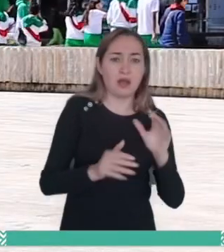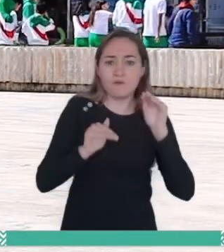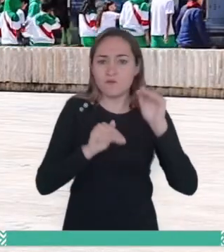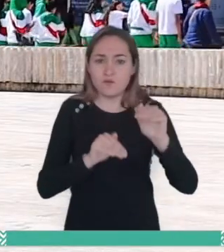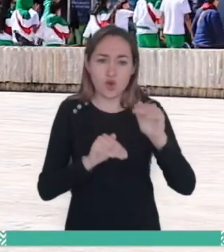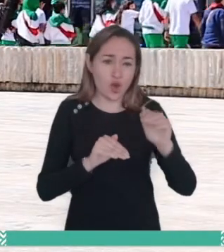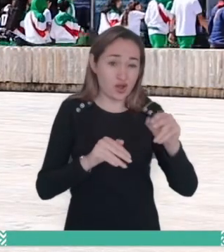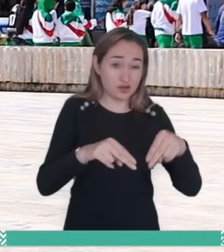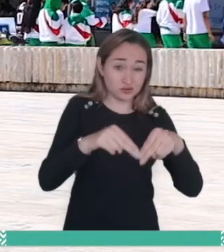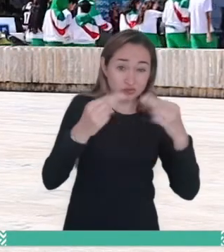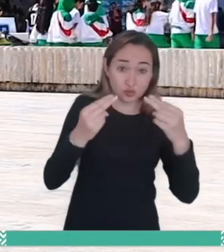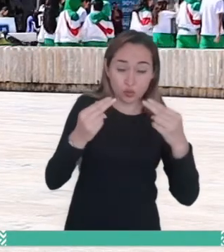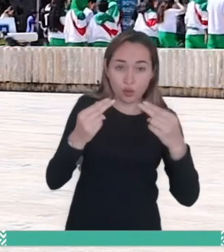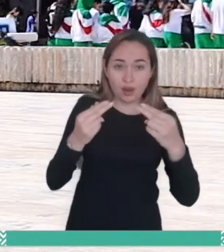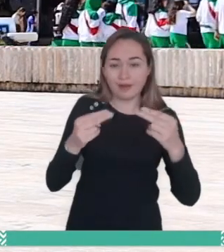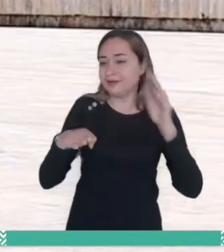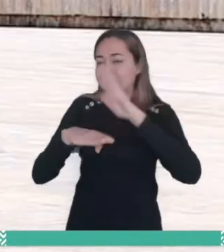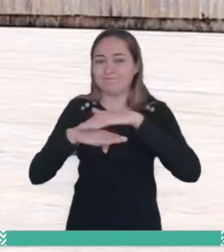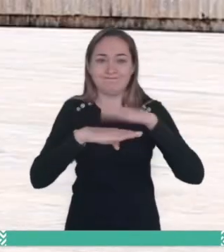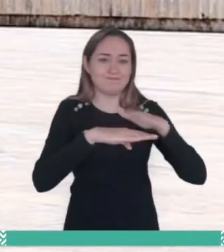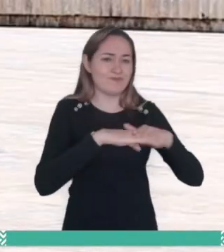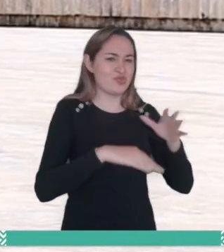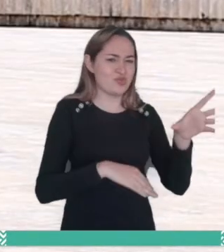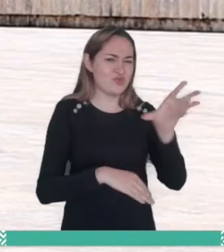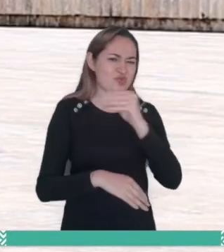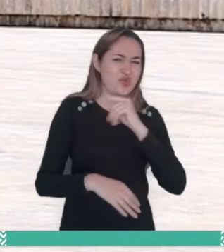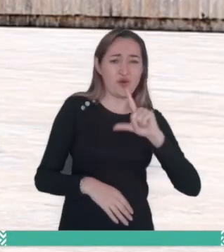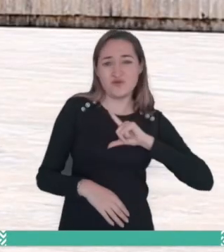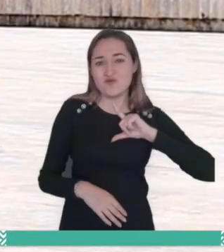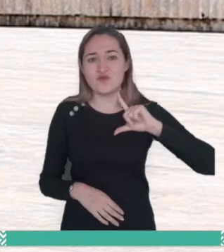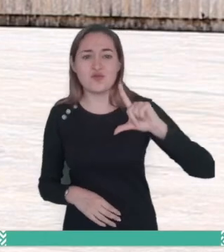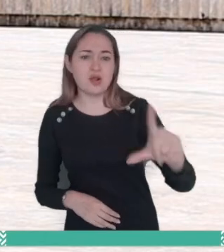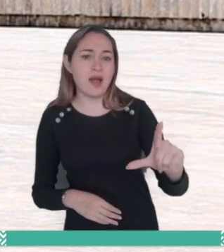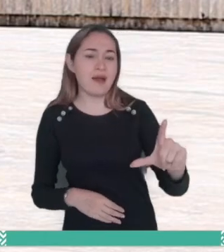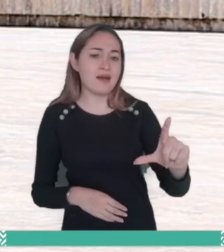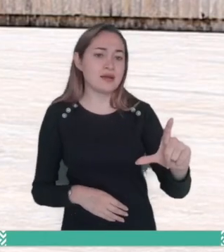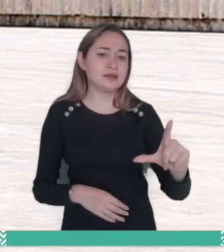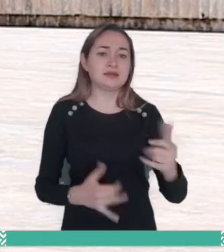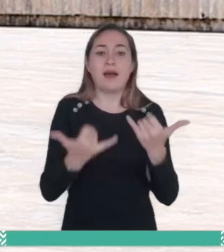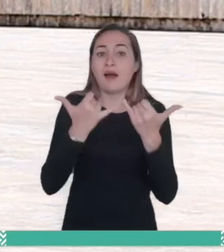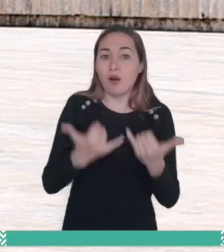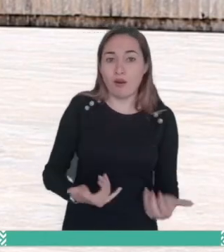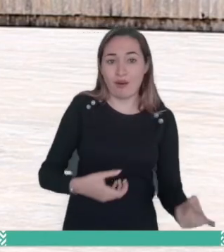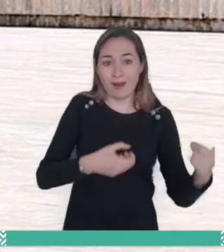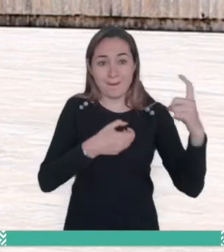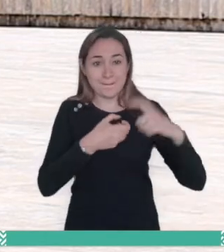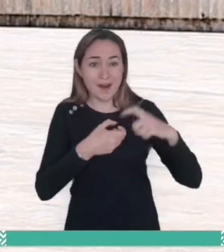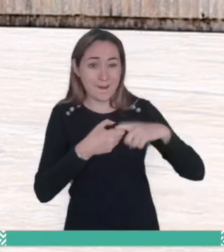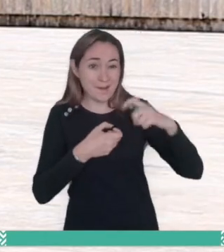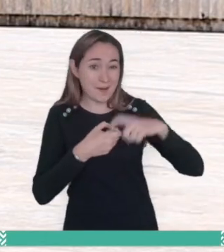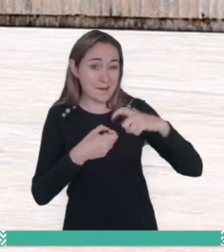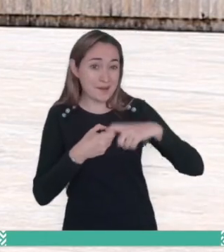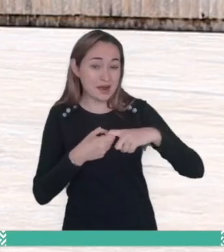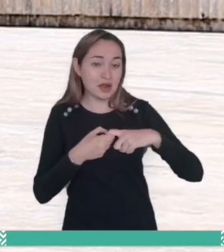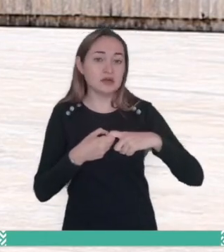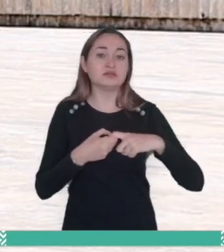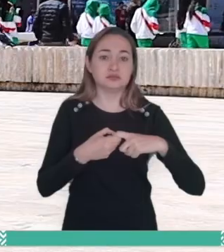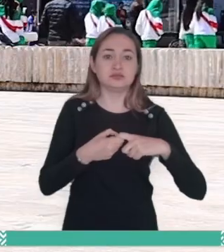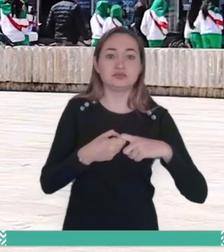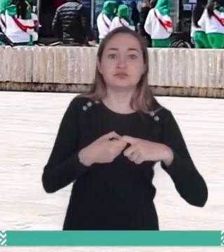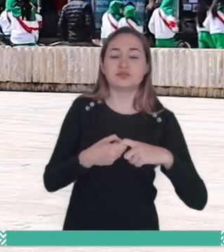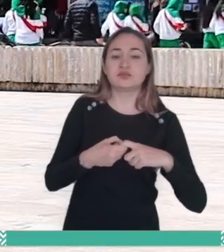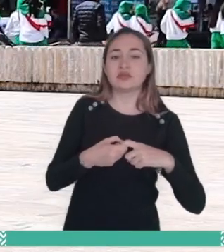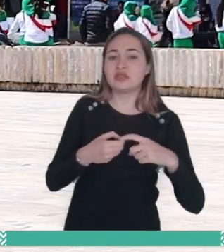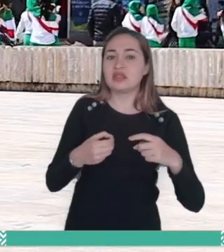consejeros territoriales de planeación de Tunja invitamos a la sociedad civil, a sus líderes y lideresas para que se inscriban y se postulen